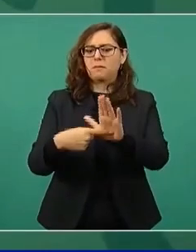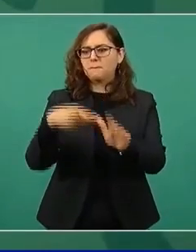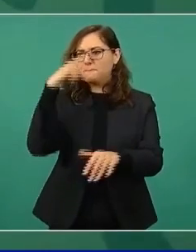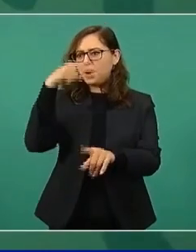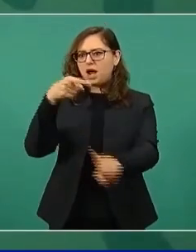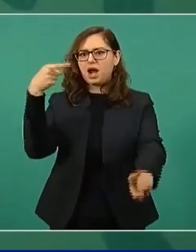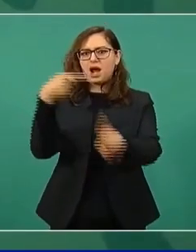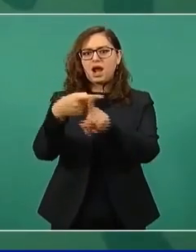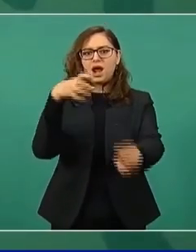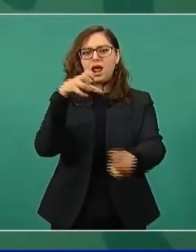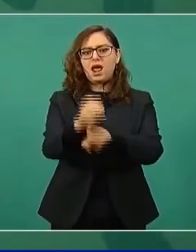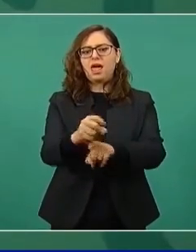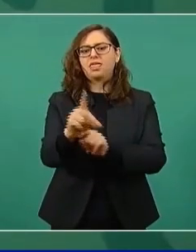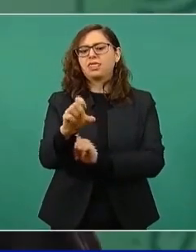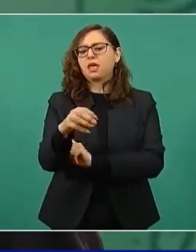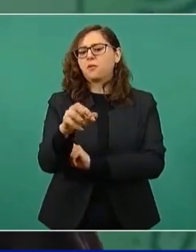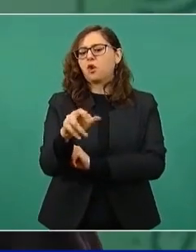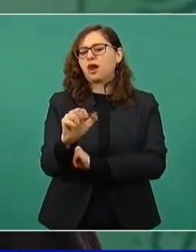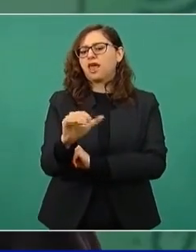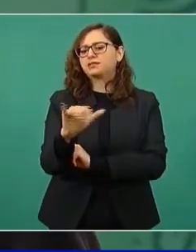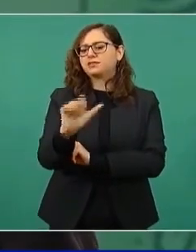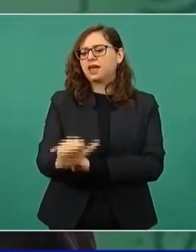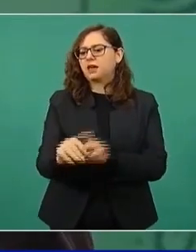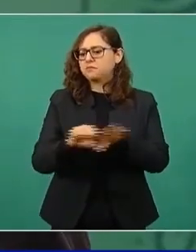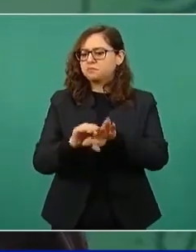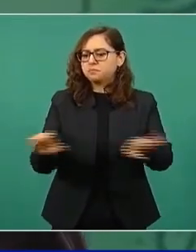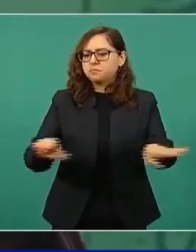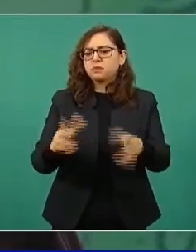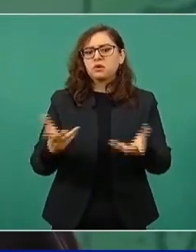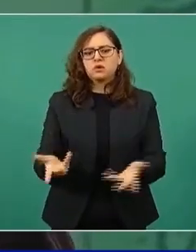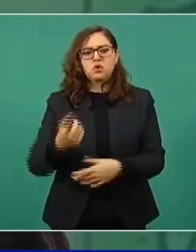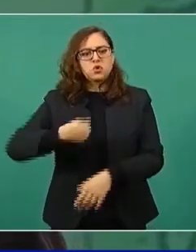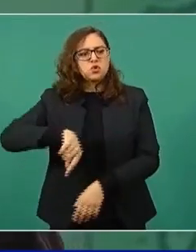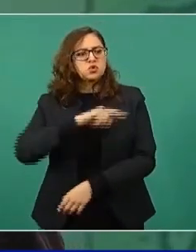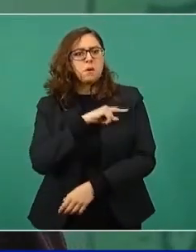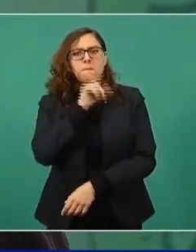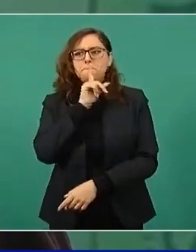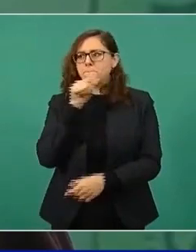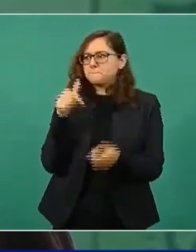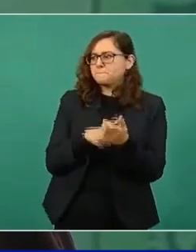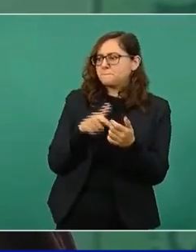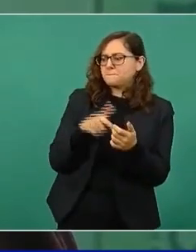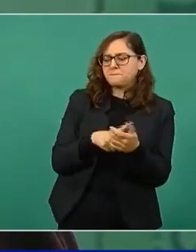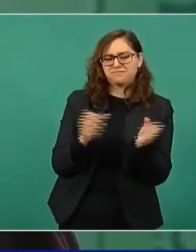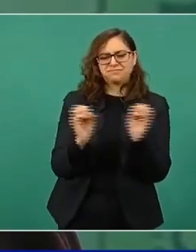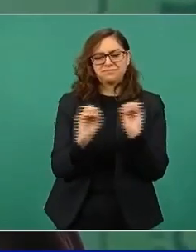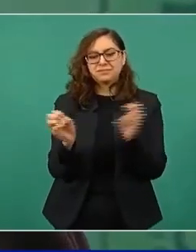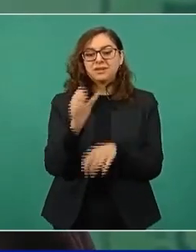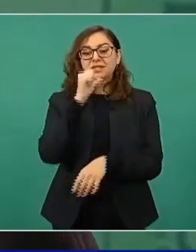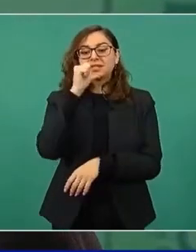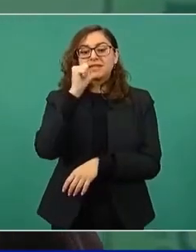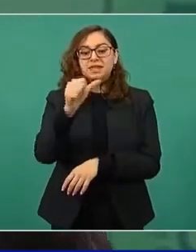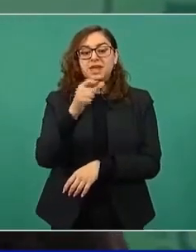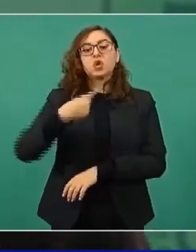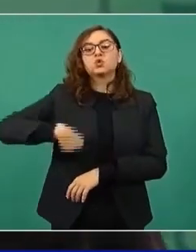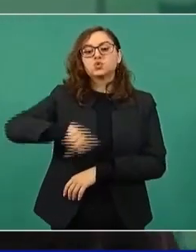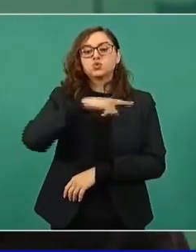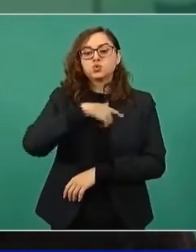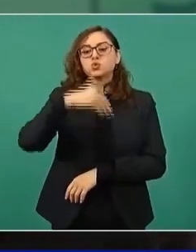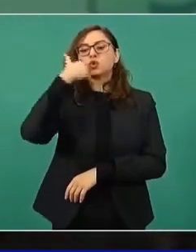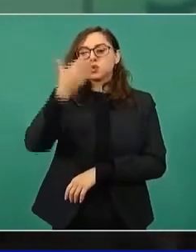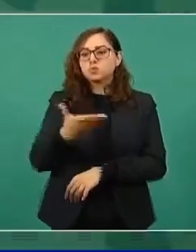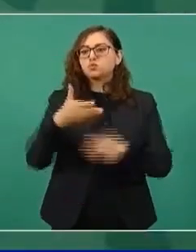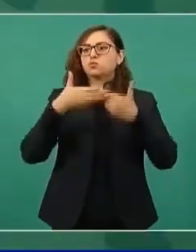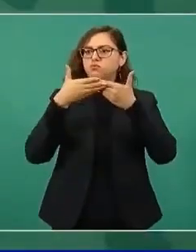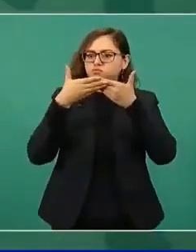democracia y no venimos aquí a ocultar nada, queremos que la vida pública